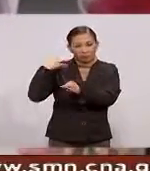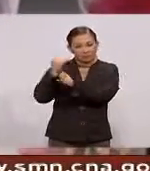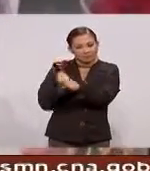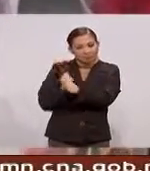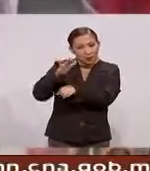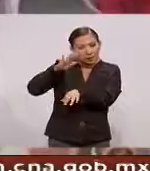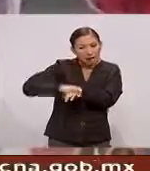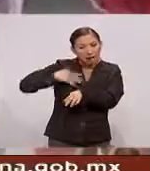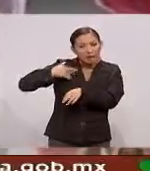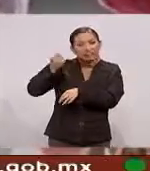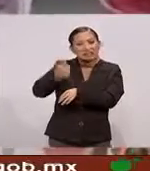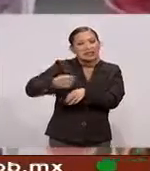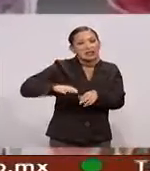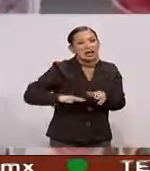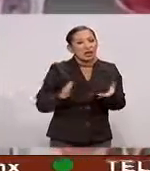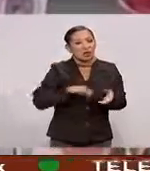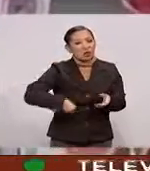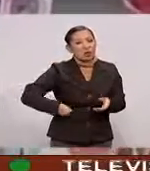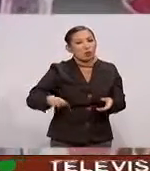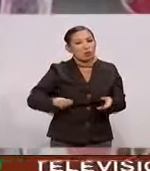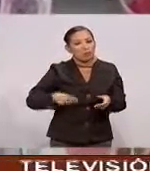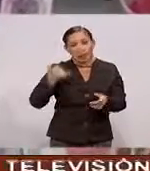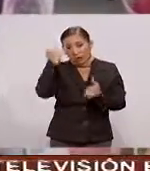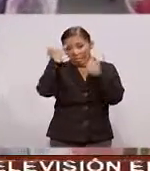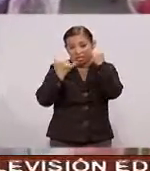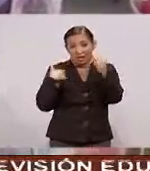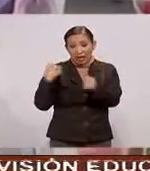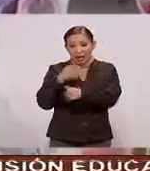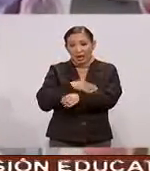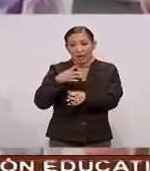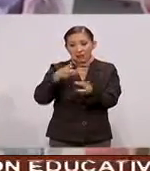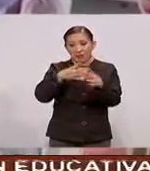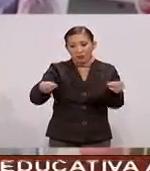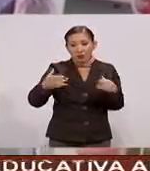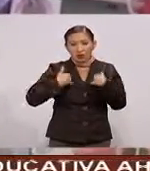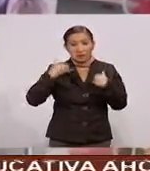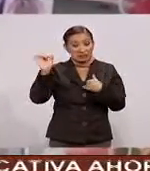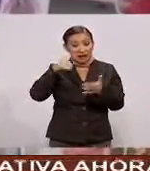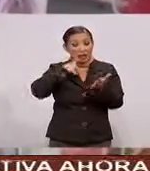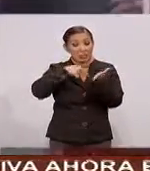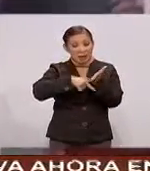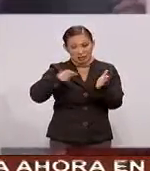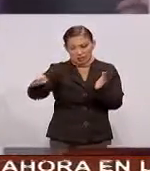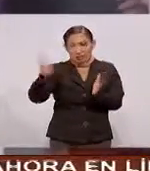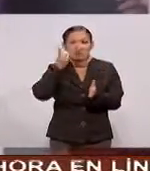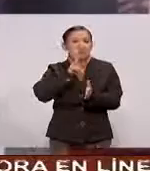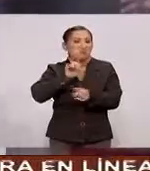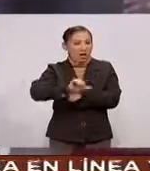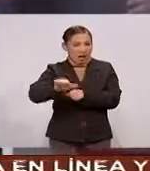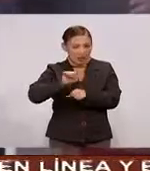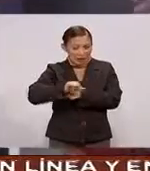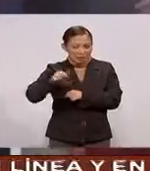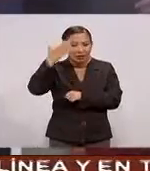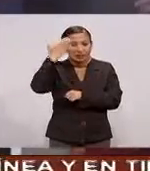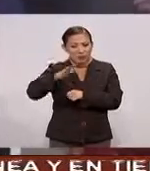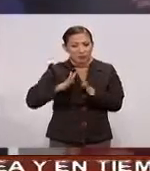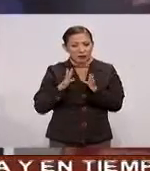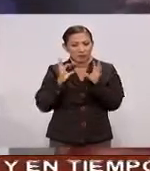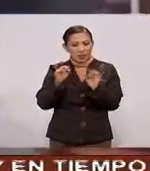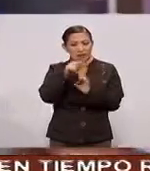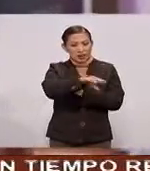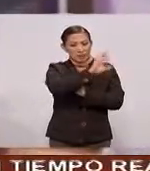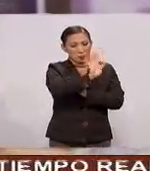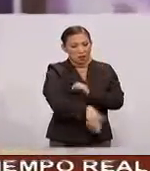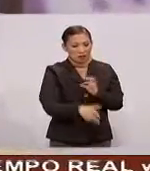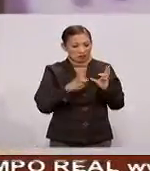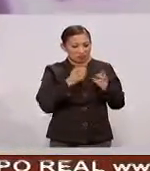la investigación De los autores Materiales E intelectuales En la carta Aseguraron Que si bien Los peritos Argentinos Confirmaron Que los